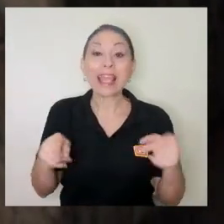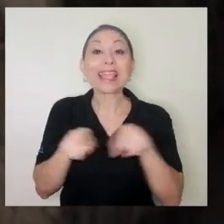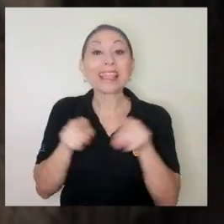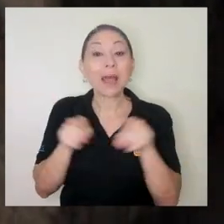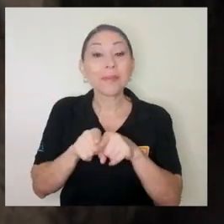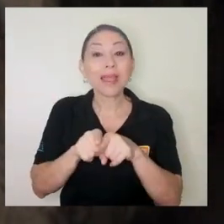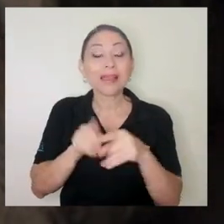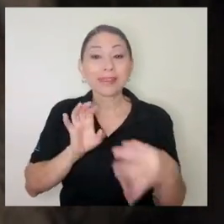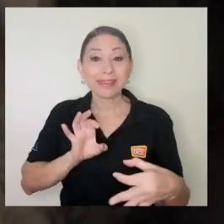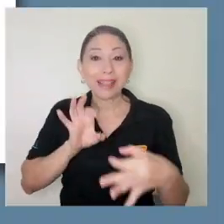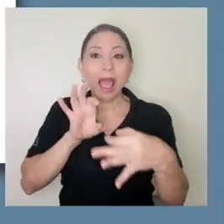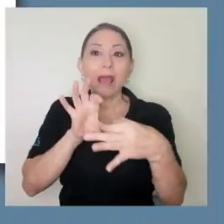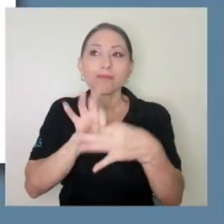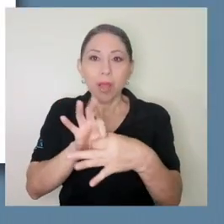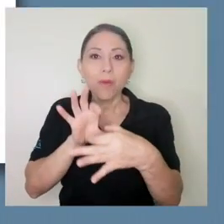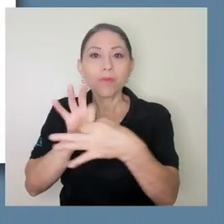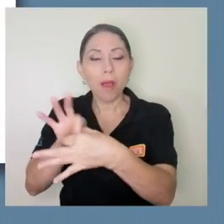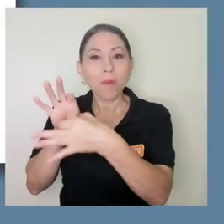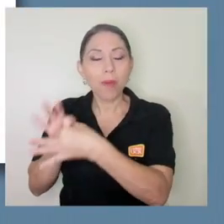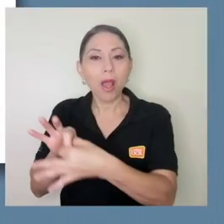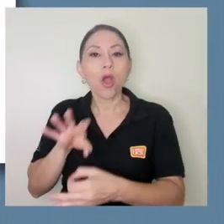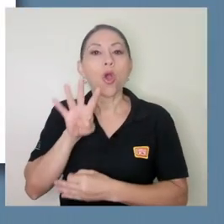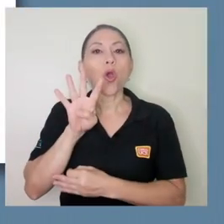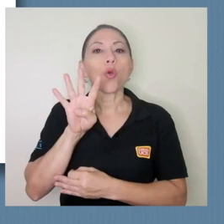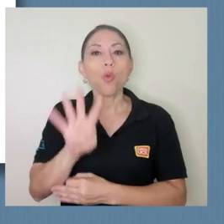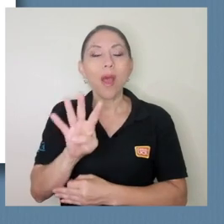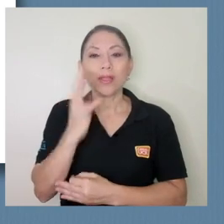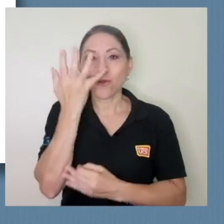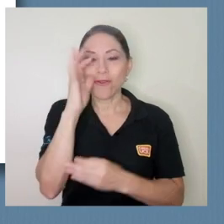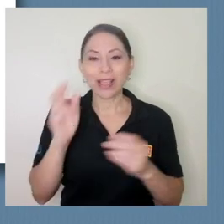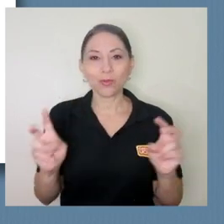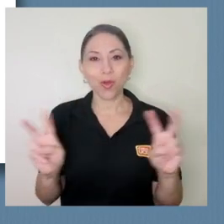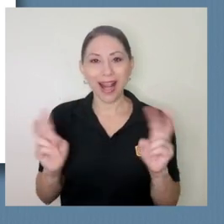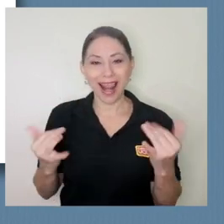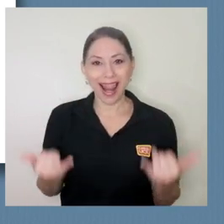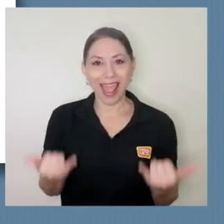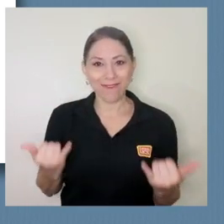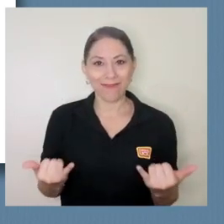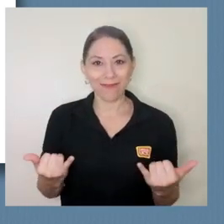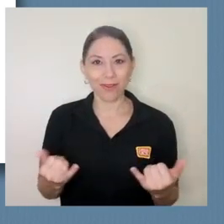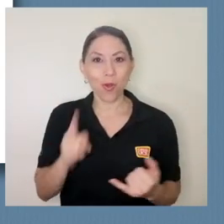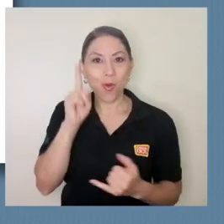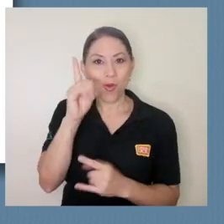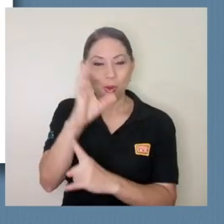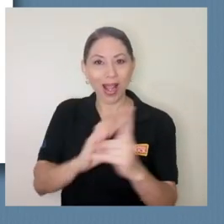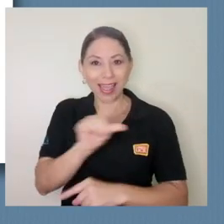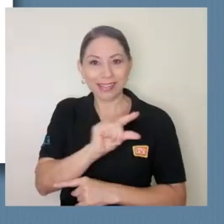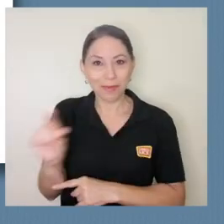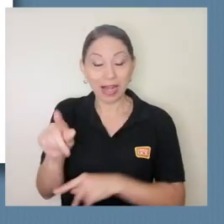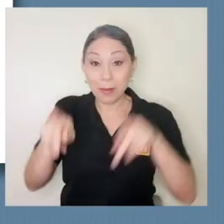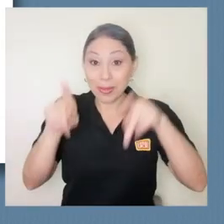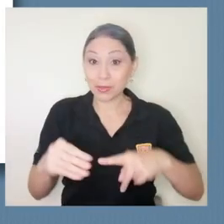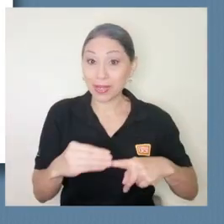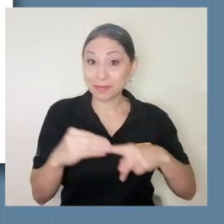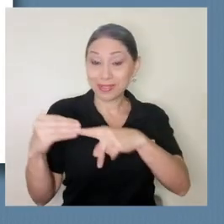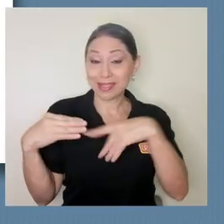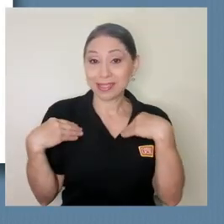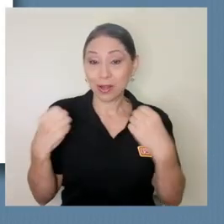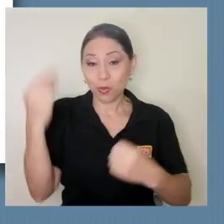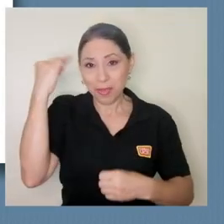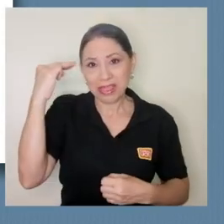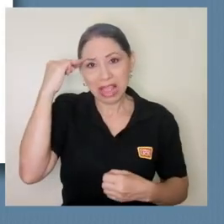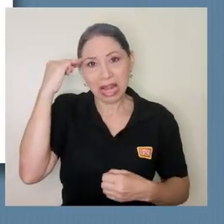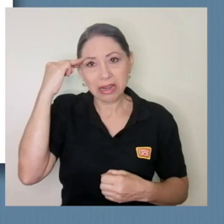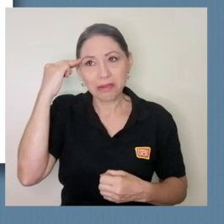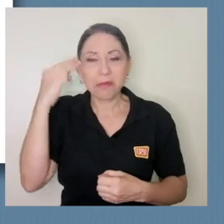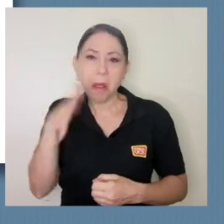se han vinculado cuatro Facebook Live o sea uno por semana en las que especialistas digamos en temas de salud mental ofrecen por